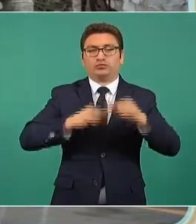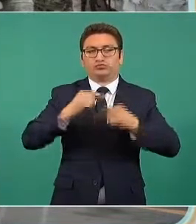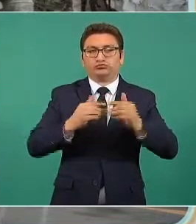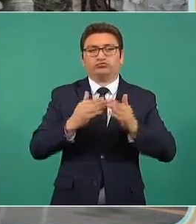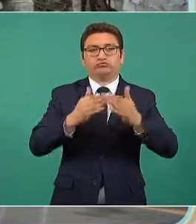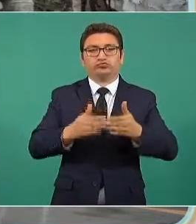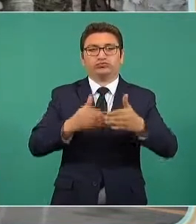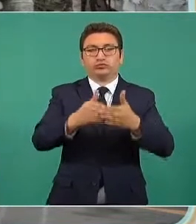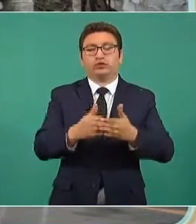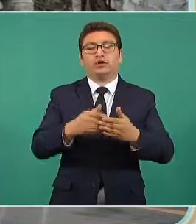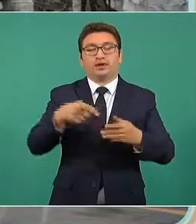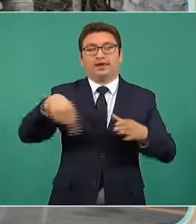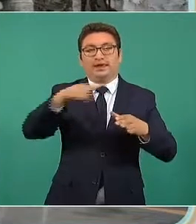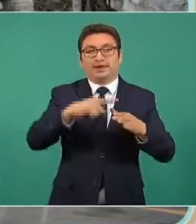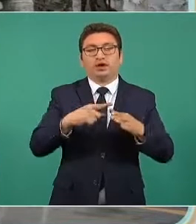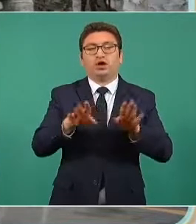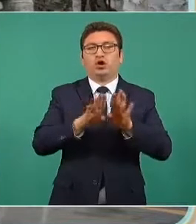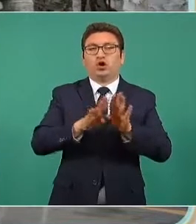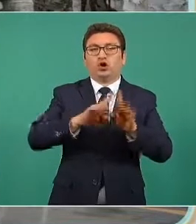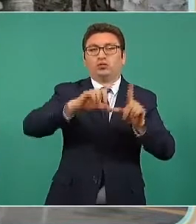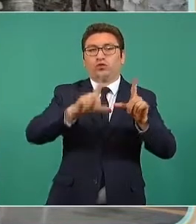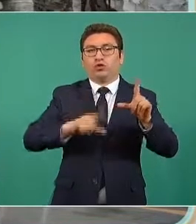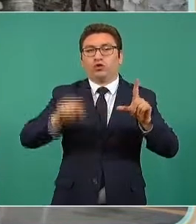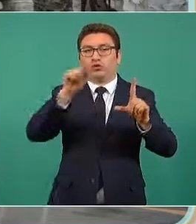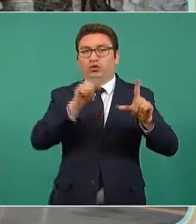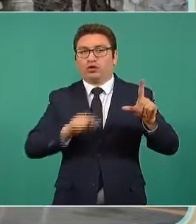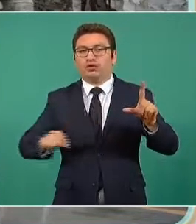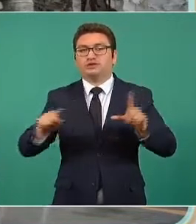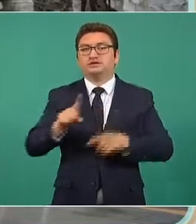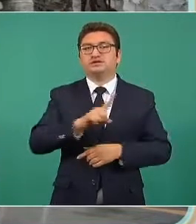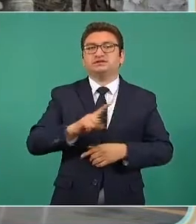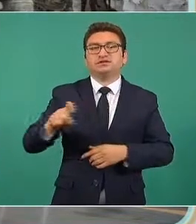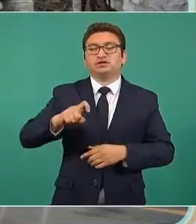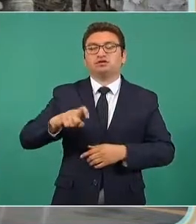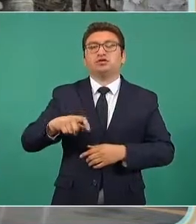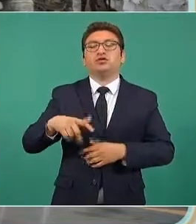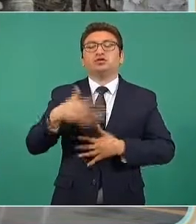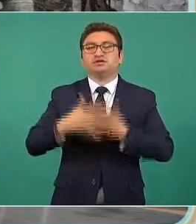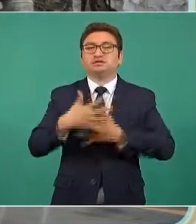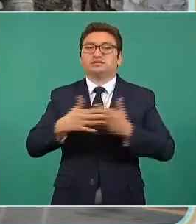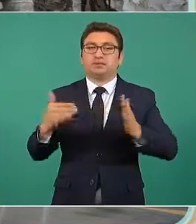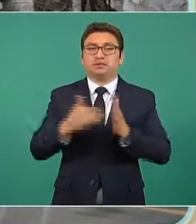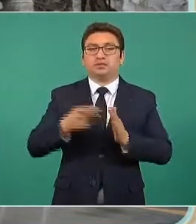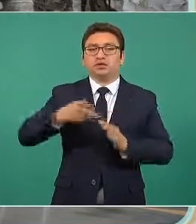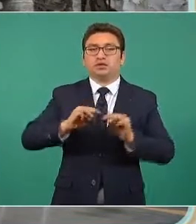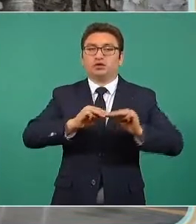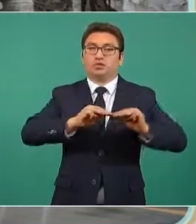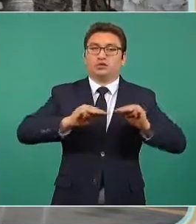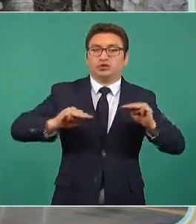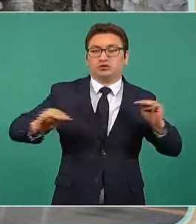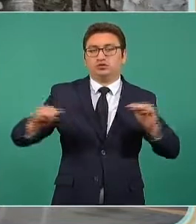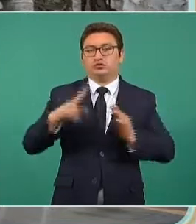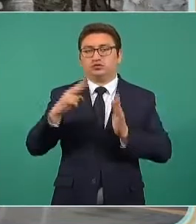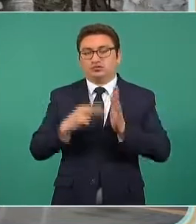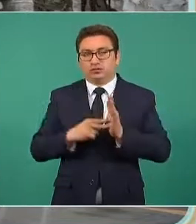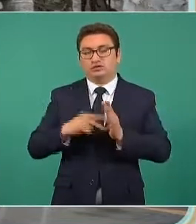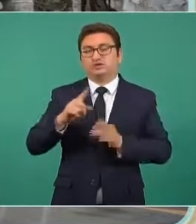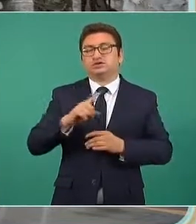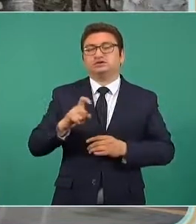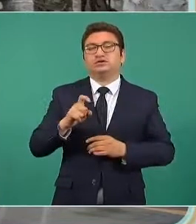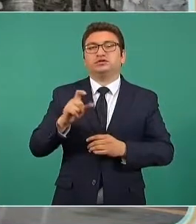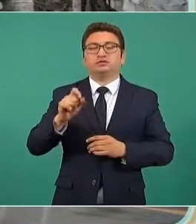se ha hecho es que se han recorrido más de 115.000 kilómetros y 2.120 millas náuticas durante